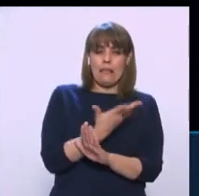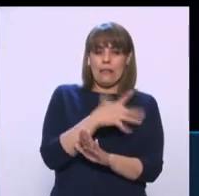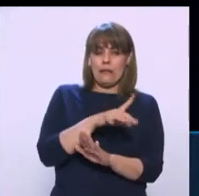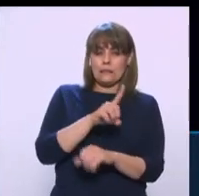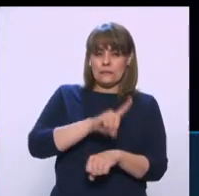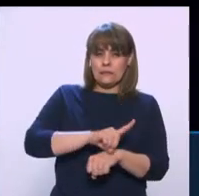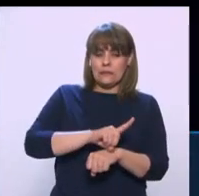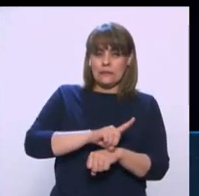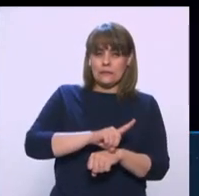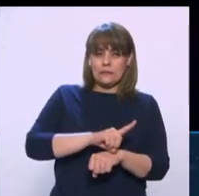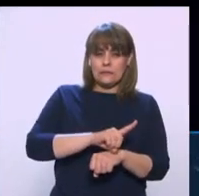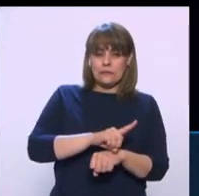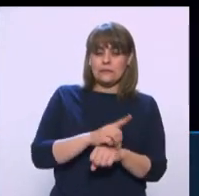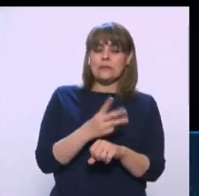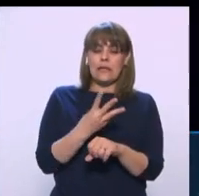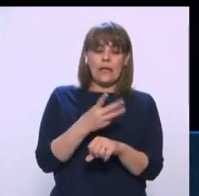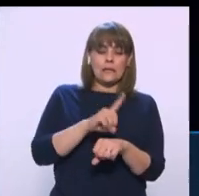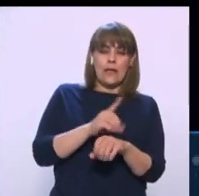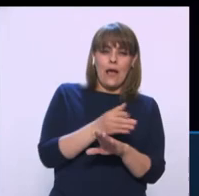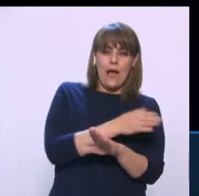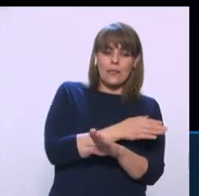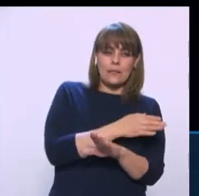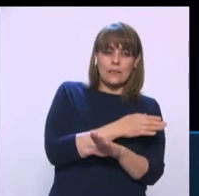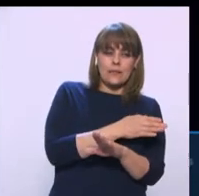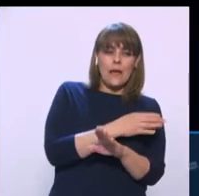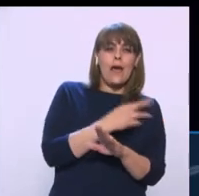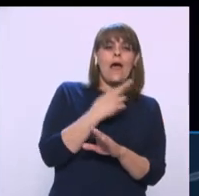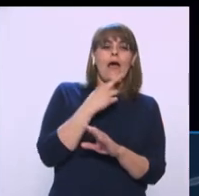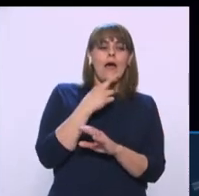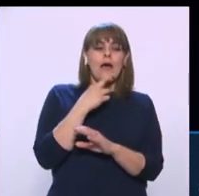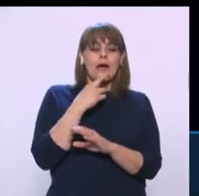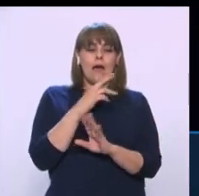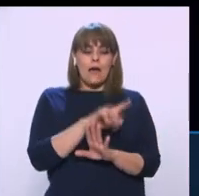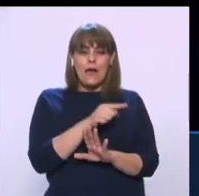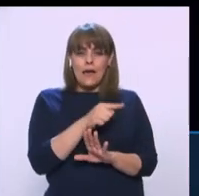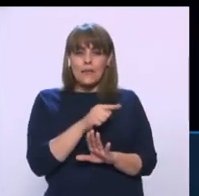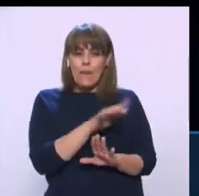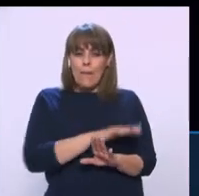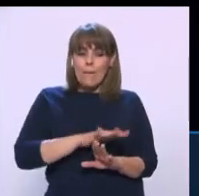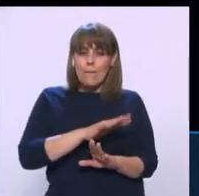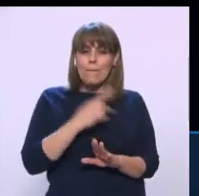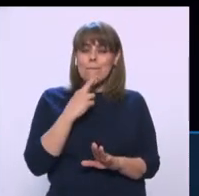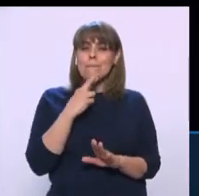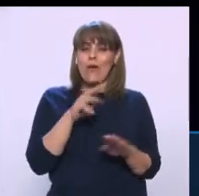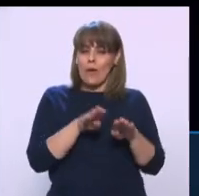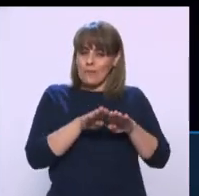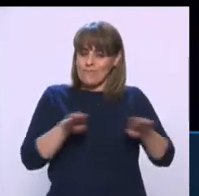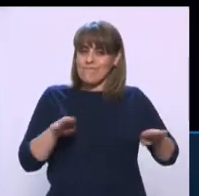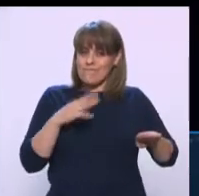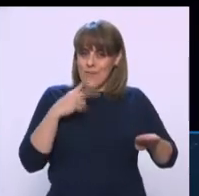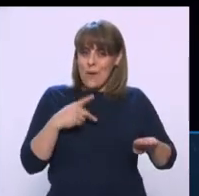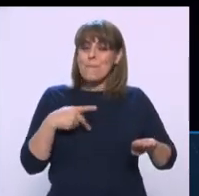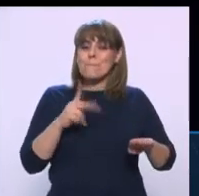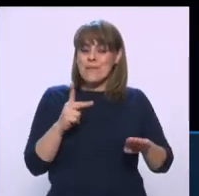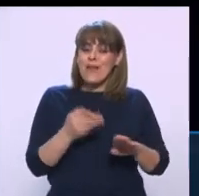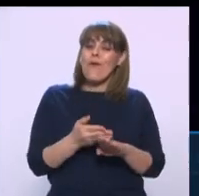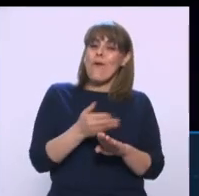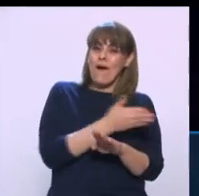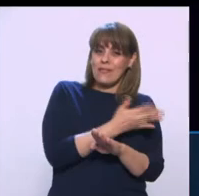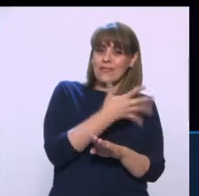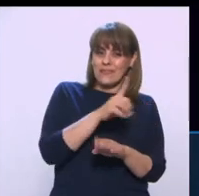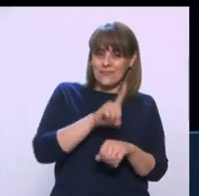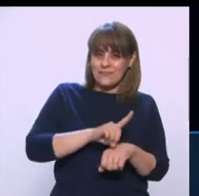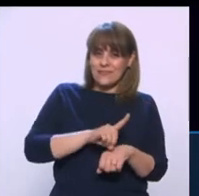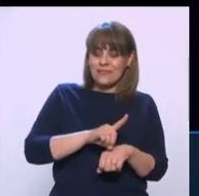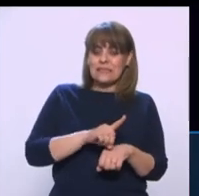aunque estos tres que acaban de pasar nos dieron un poco de estabilidad. Pero, de todos modos,